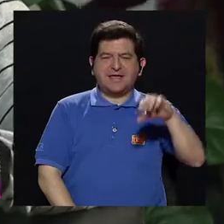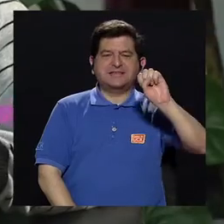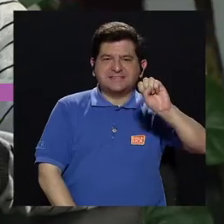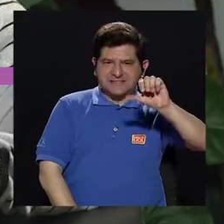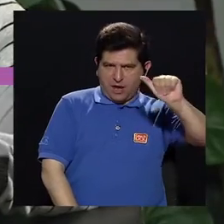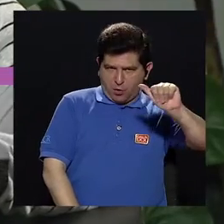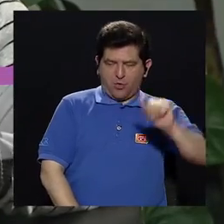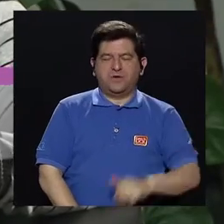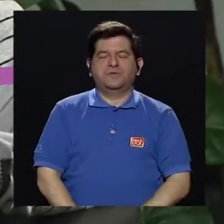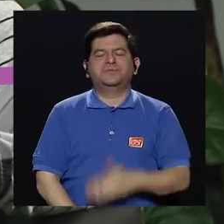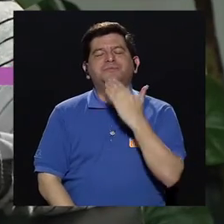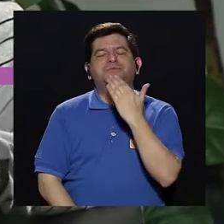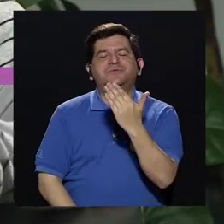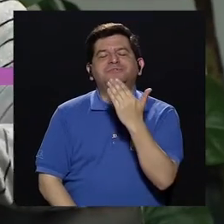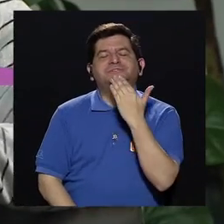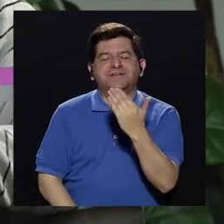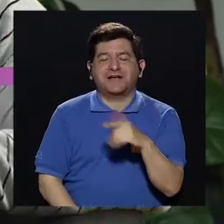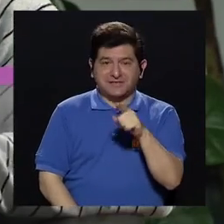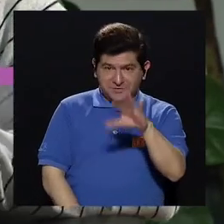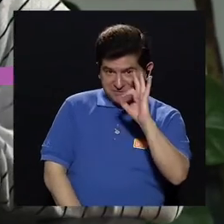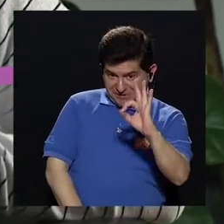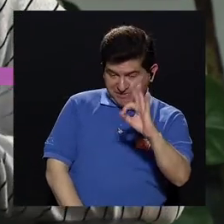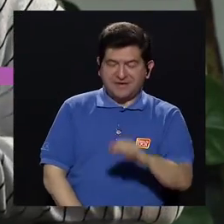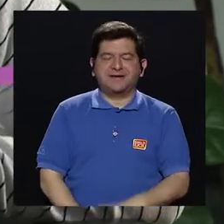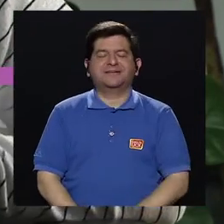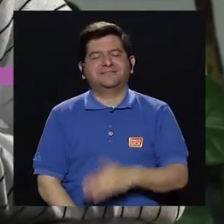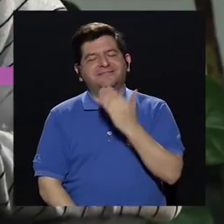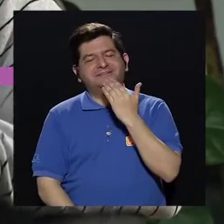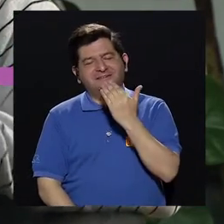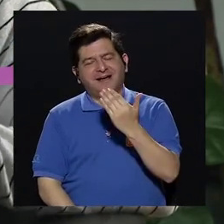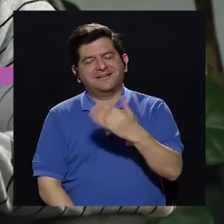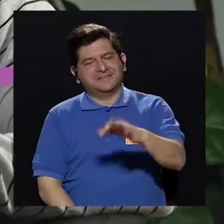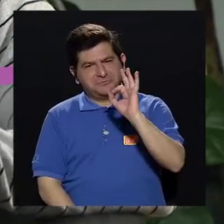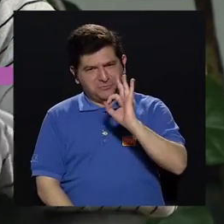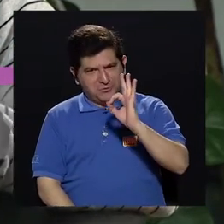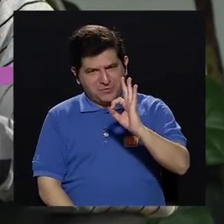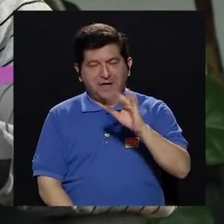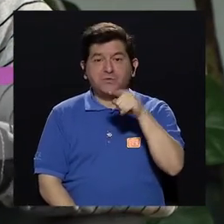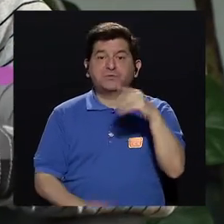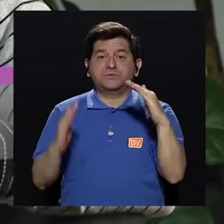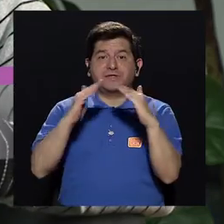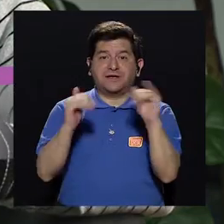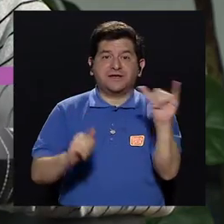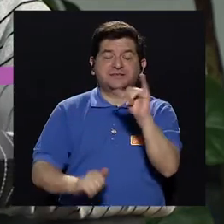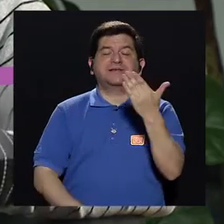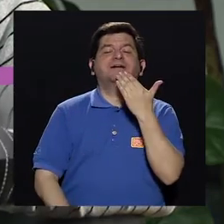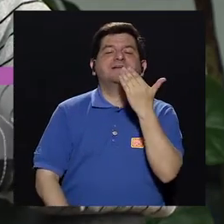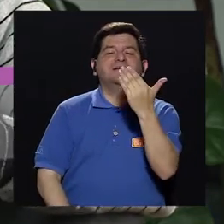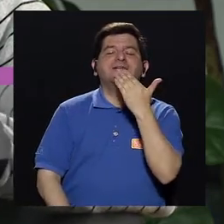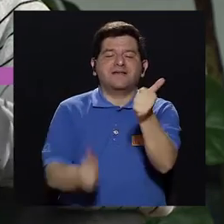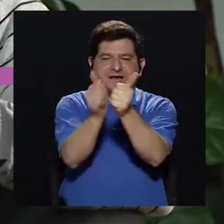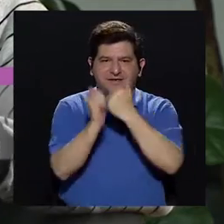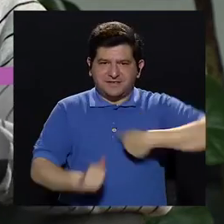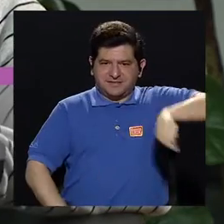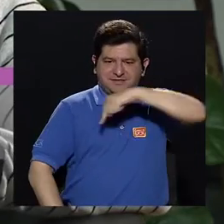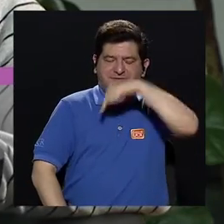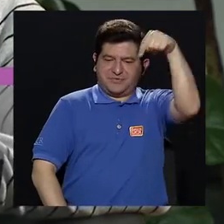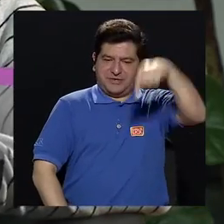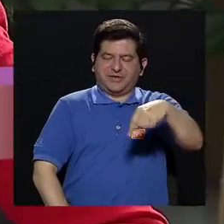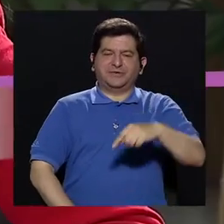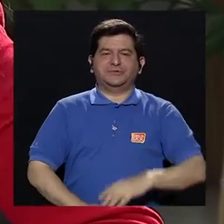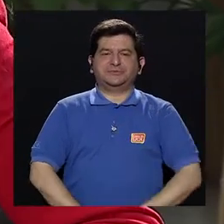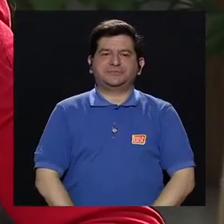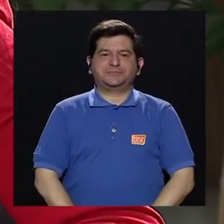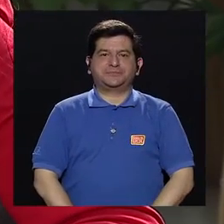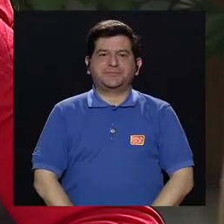Saúl Aguilar. Muchas gracias Fabiola, muchísimas gracias. Muy bien y a ustedes en sus hogares, muchísimas gracias por acompañarnos el día de hoy.